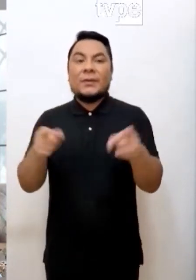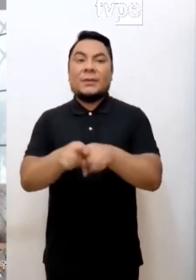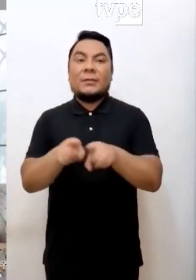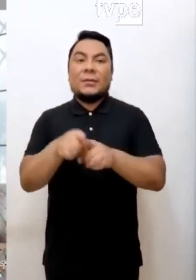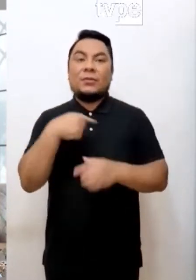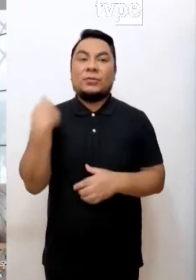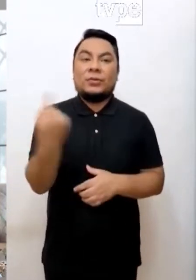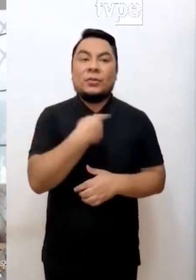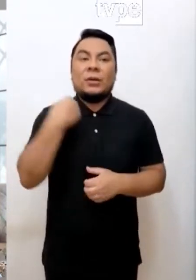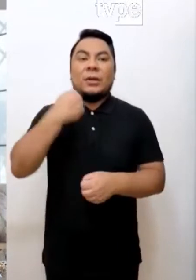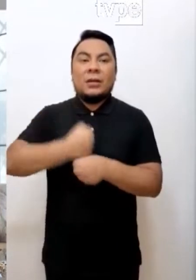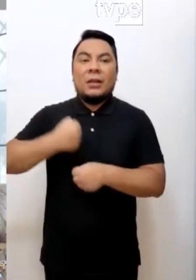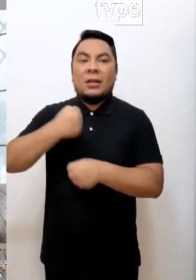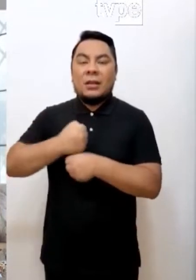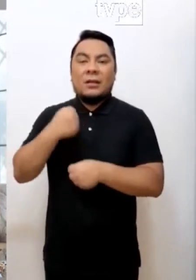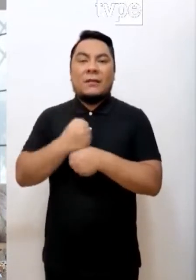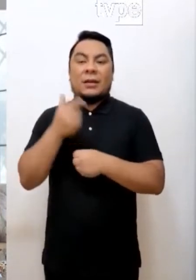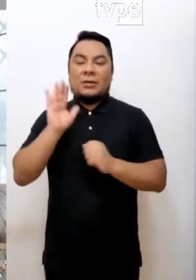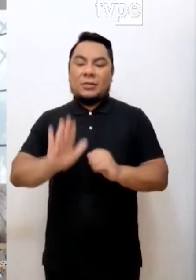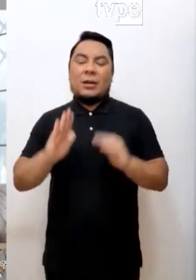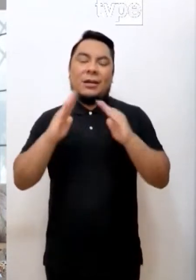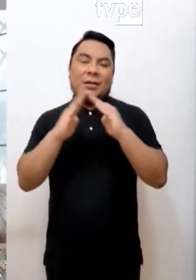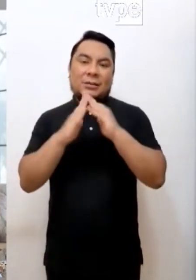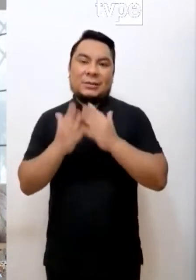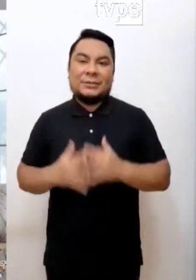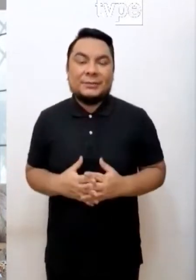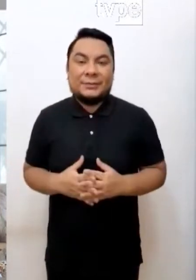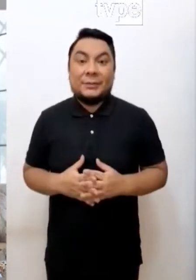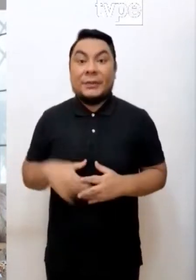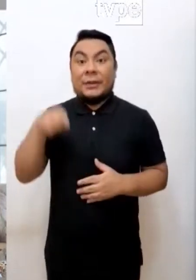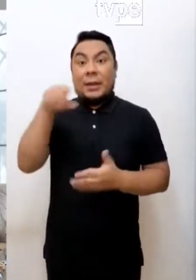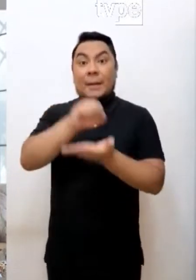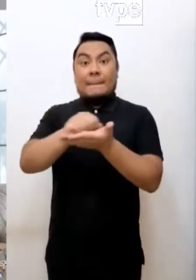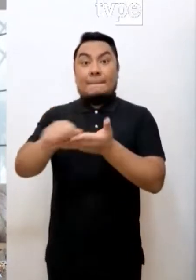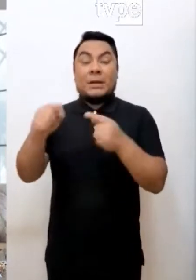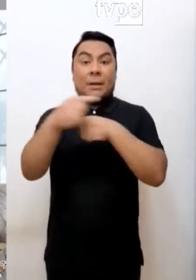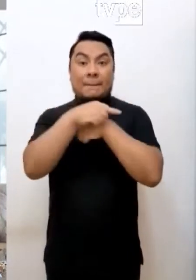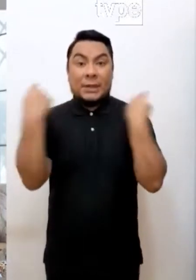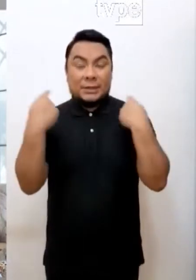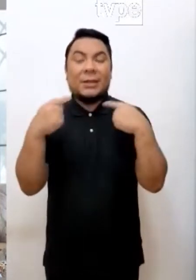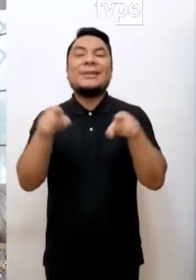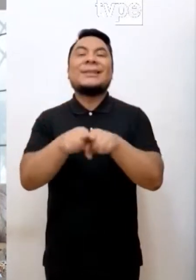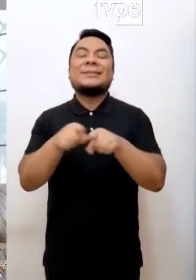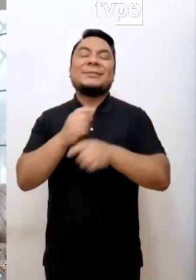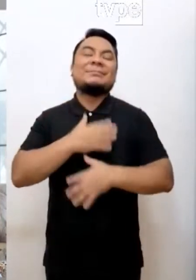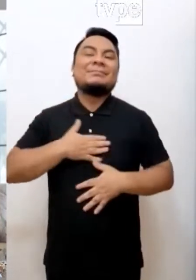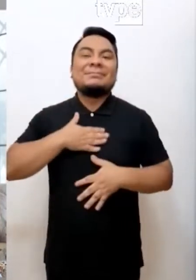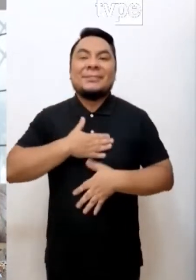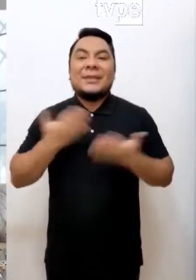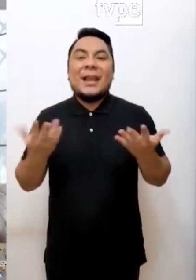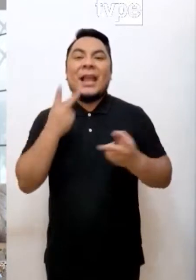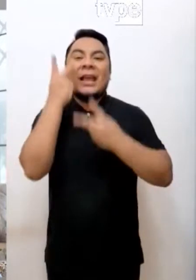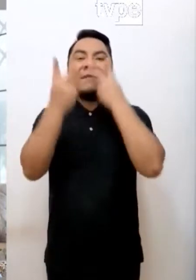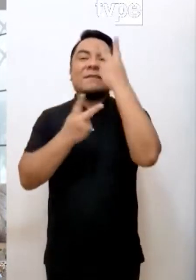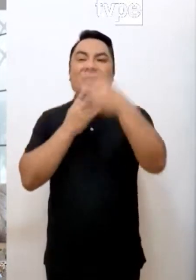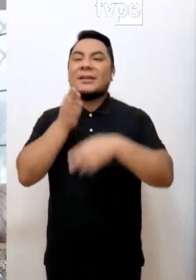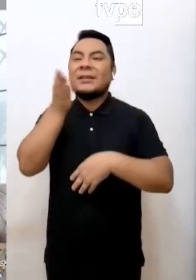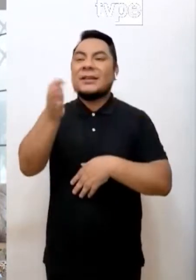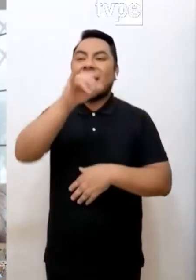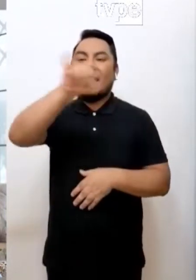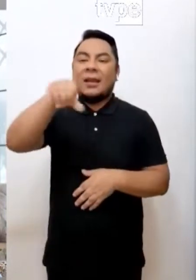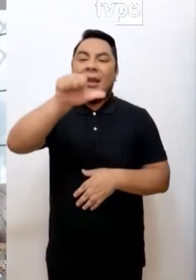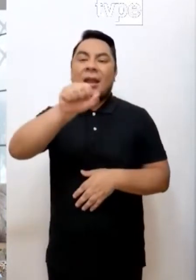Por supuesto, nosotros estamos trabajando desde casa. En el mes de marzo también tuvimos el gusto de